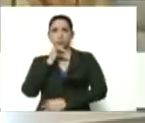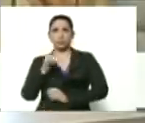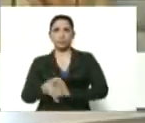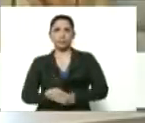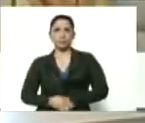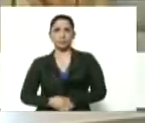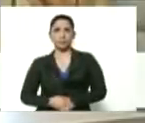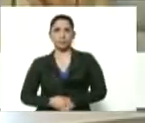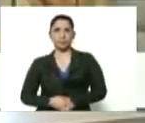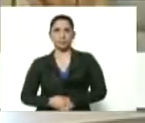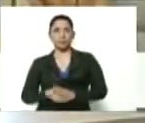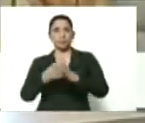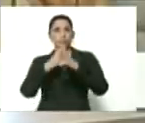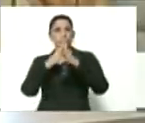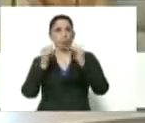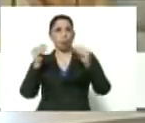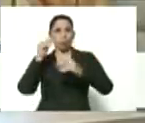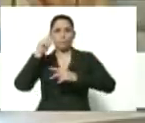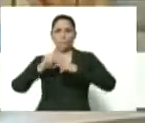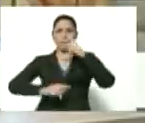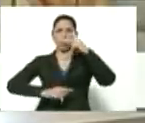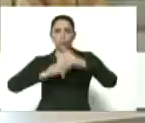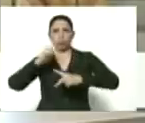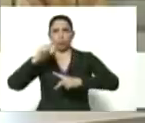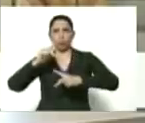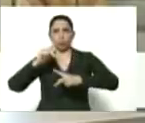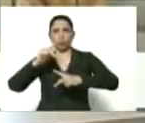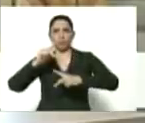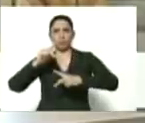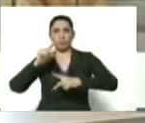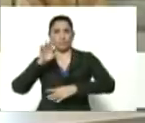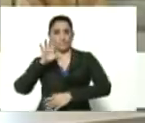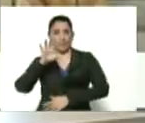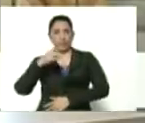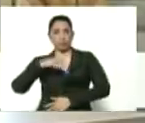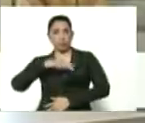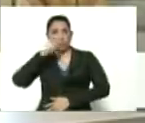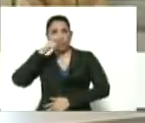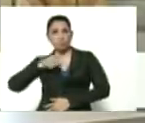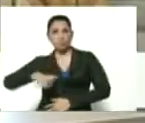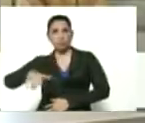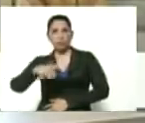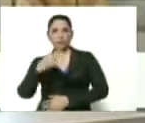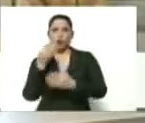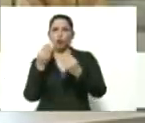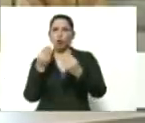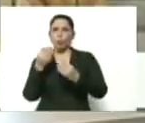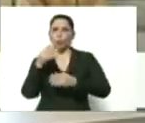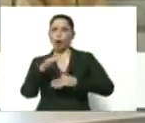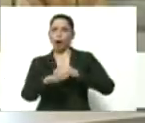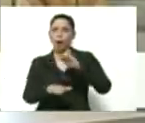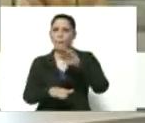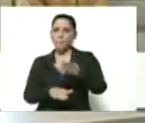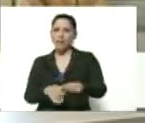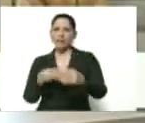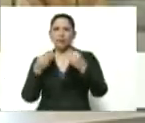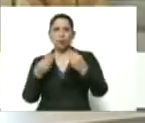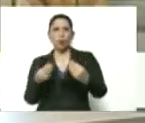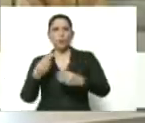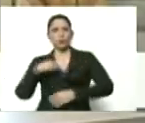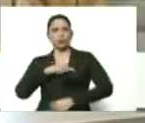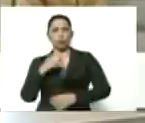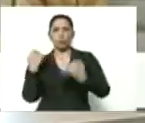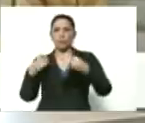a todos los productores, a todo nuestro pueblo, de cómo avanza, cómo nos preparamos